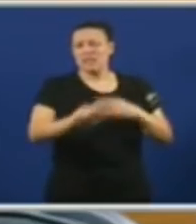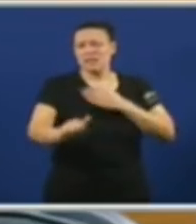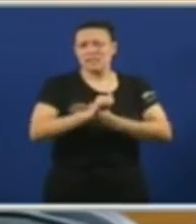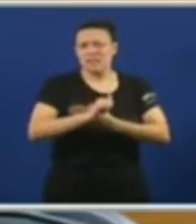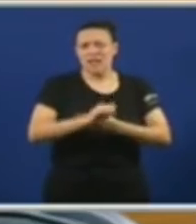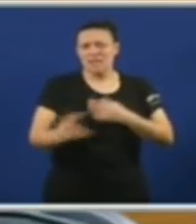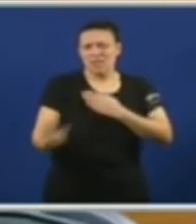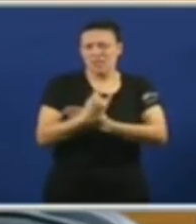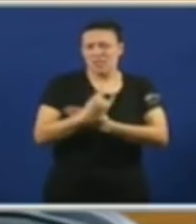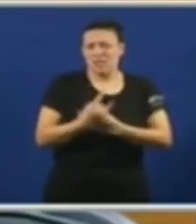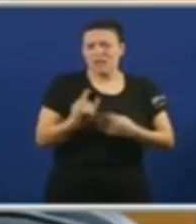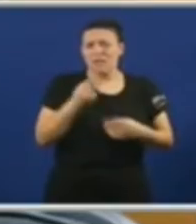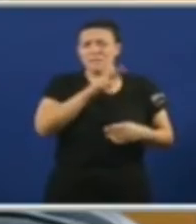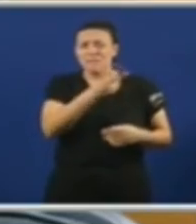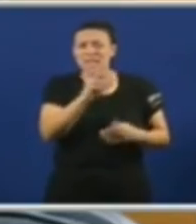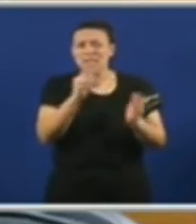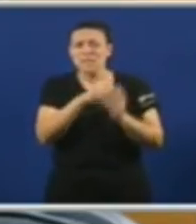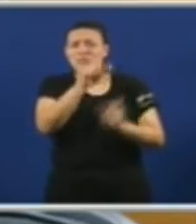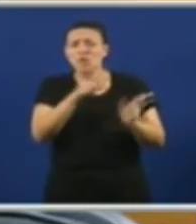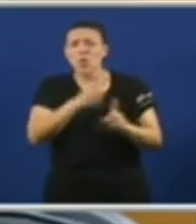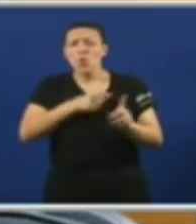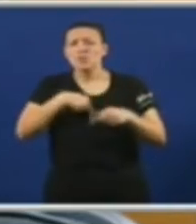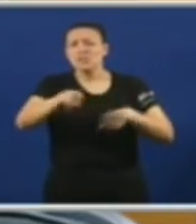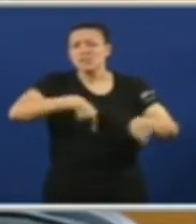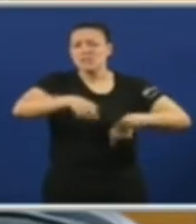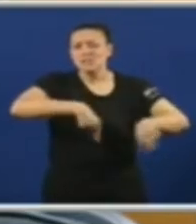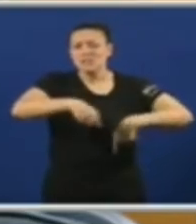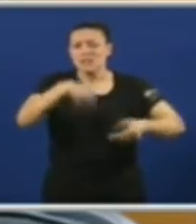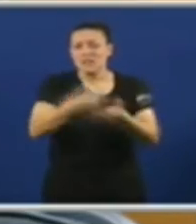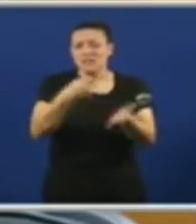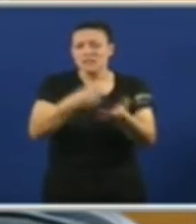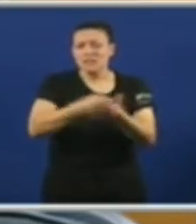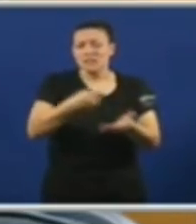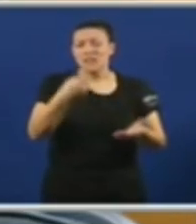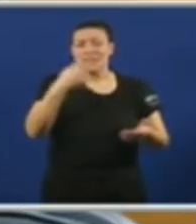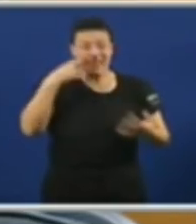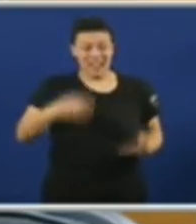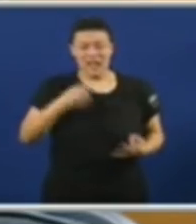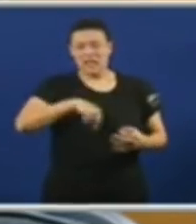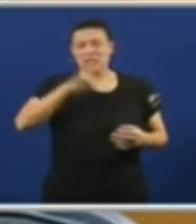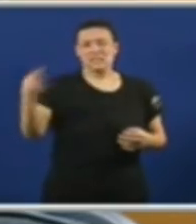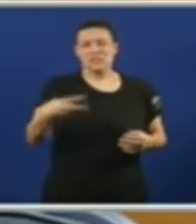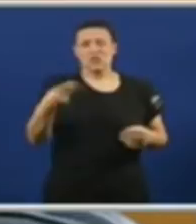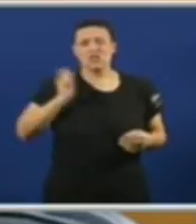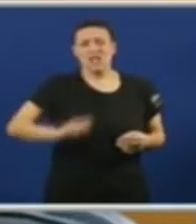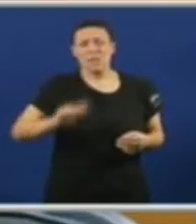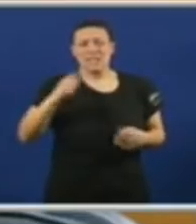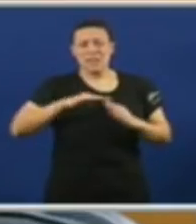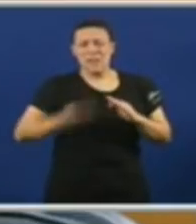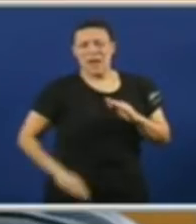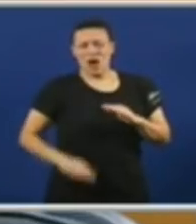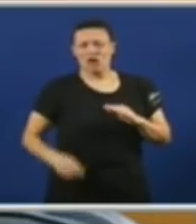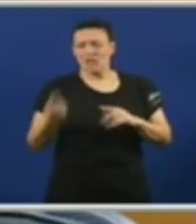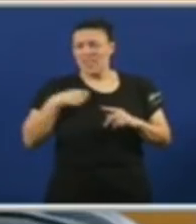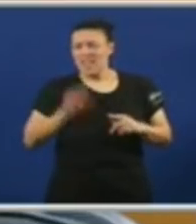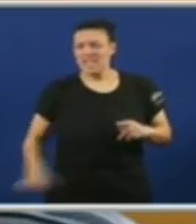cada día soportan 20.000 usuarios Nun país no que temos as segundas ou segundos salarios Mais baixos